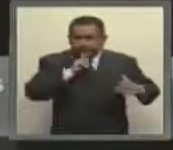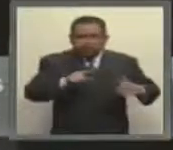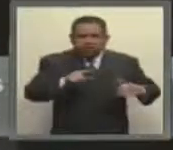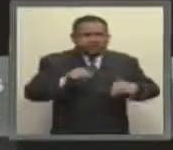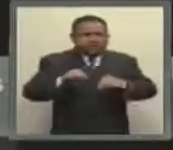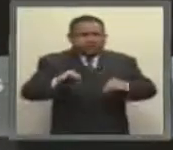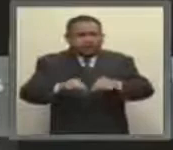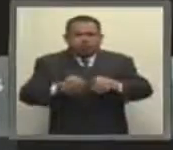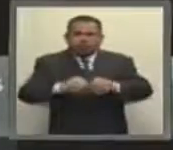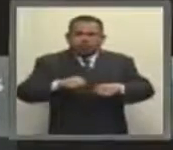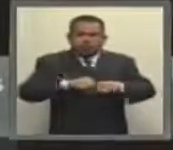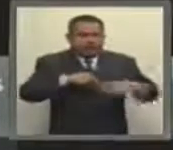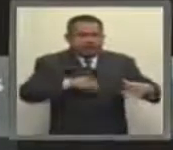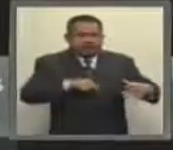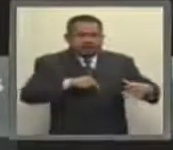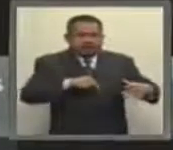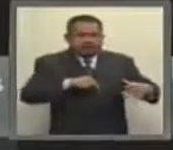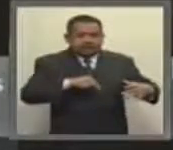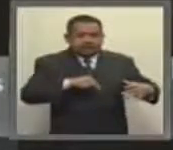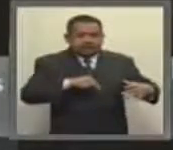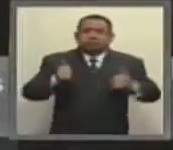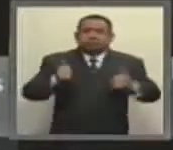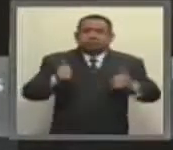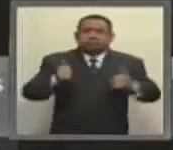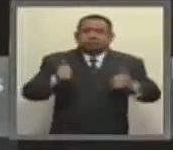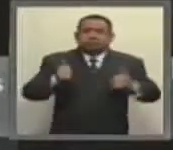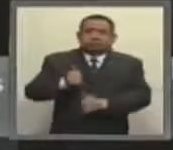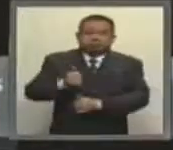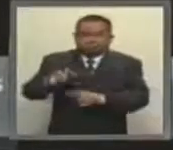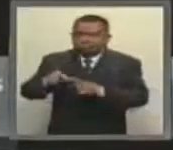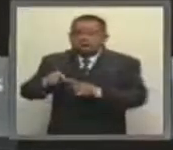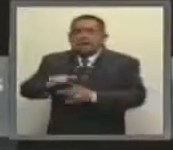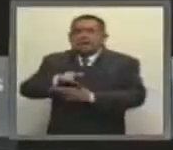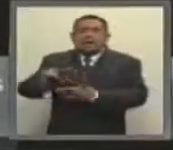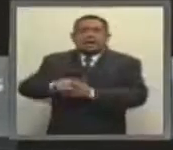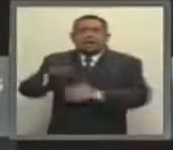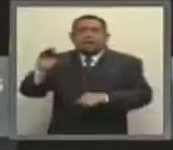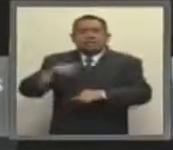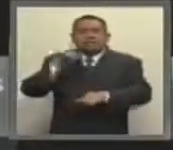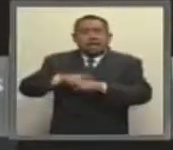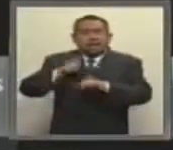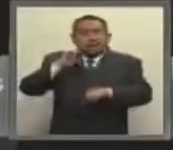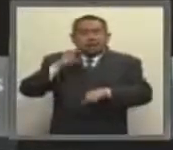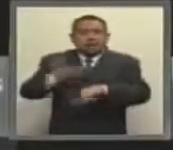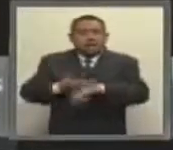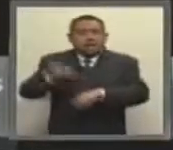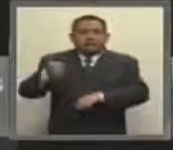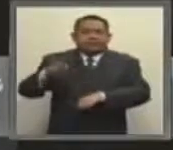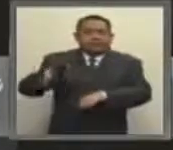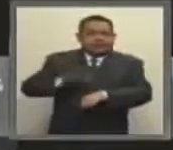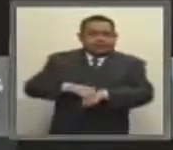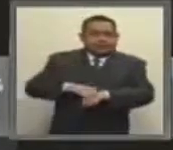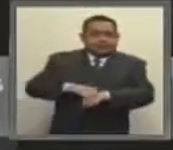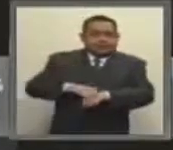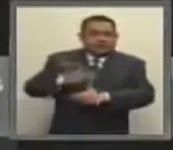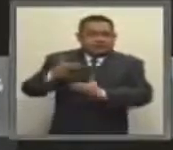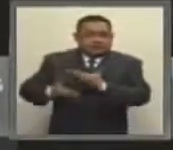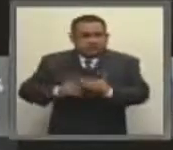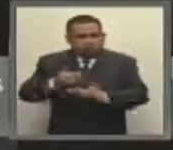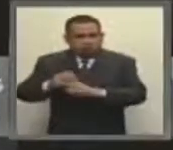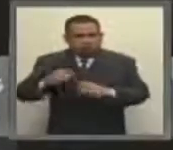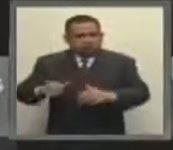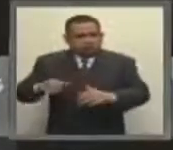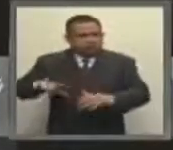trabajadores de la sociedad, deberán ser sujetos de la Ley Federal de Responsabilidades Administrativas de los Servidores